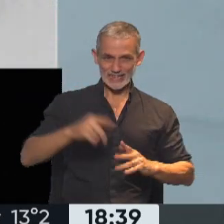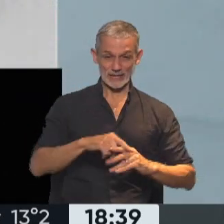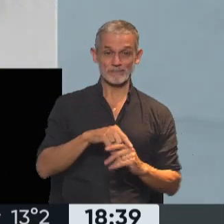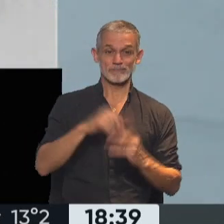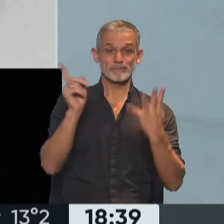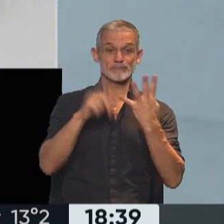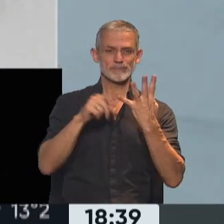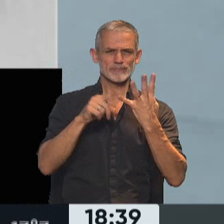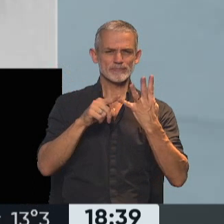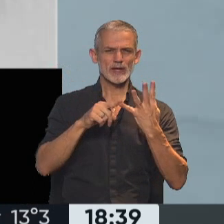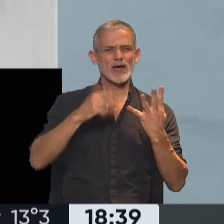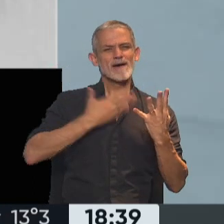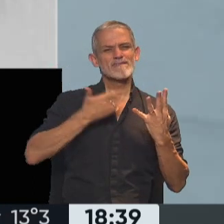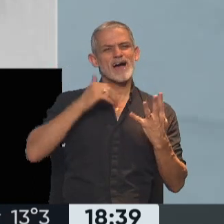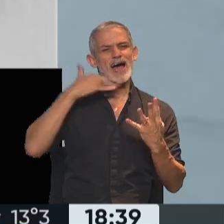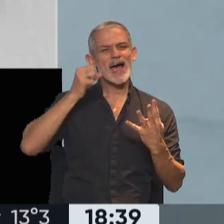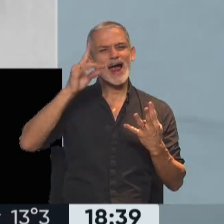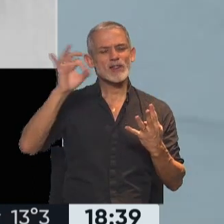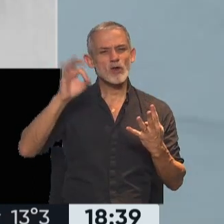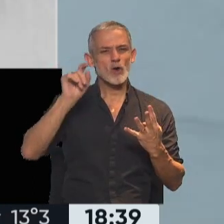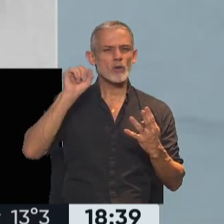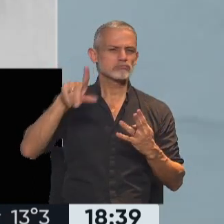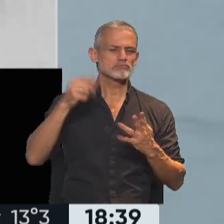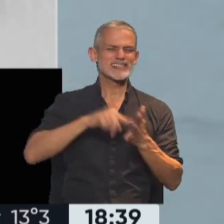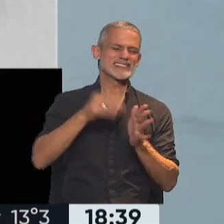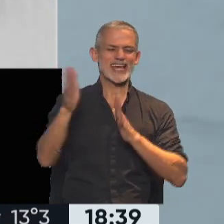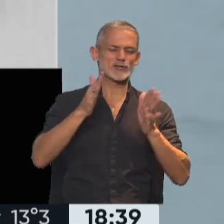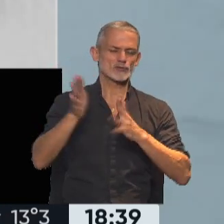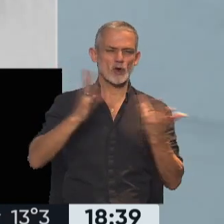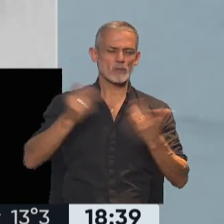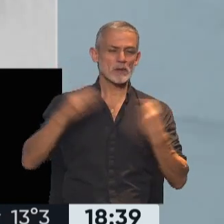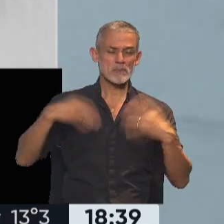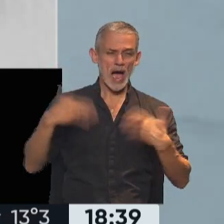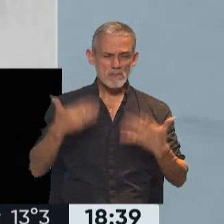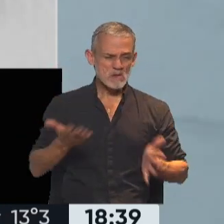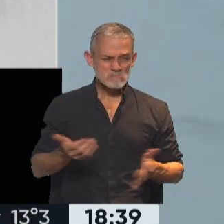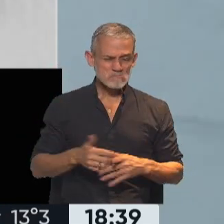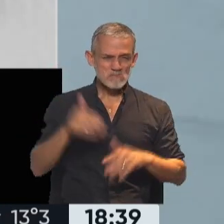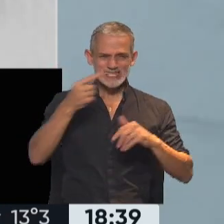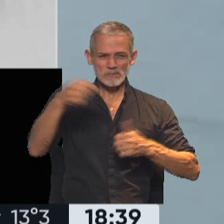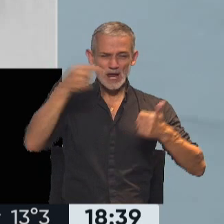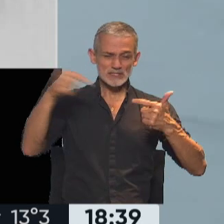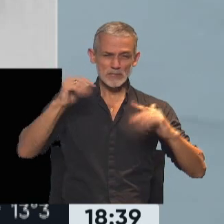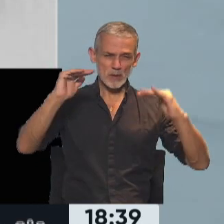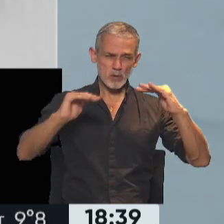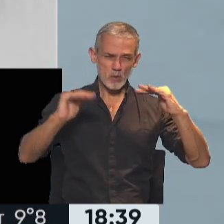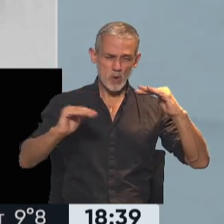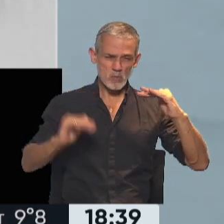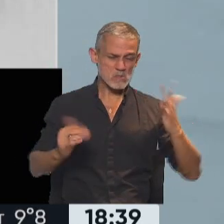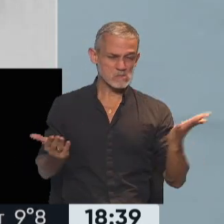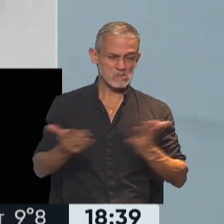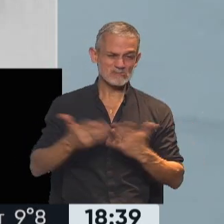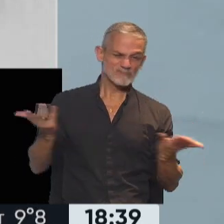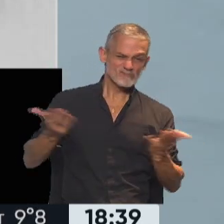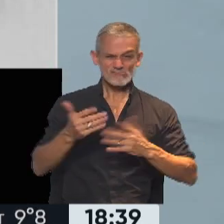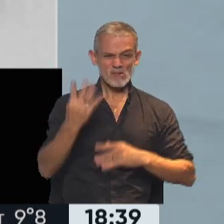sector? Sergio Fajardo era el candidato de centro que perdió mucho apoyo en las últimas semanas. Pero no movería mucho la